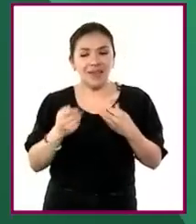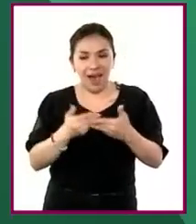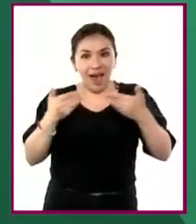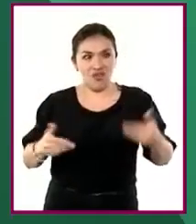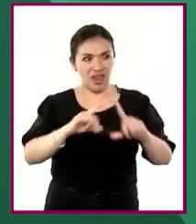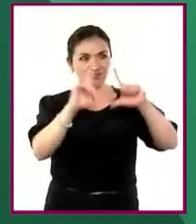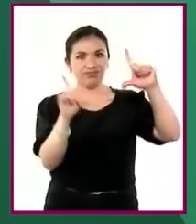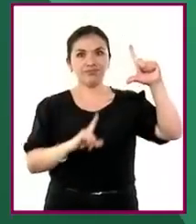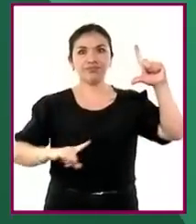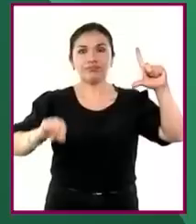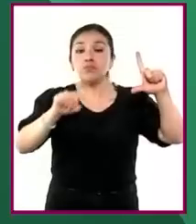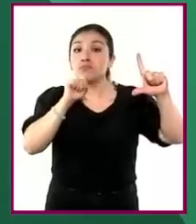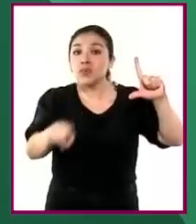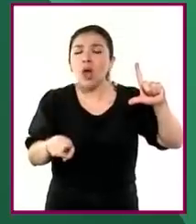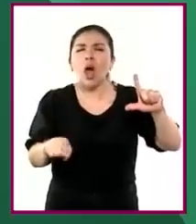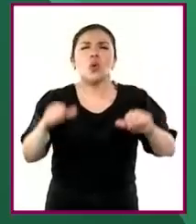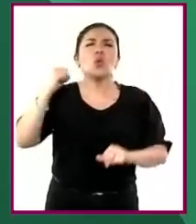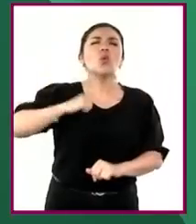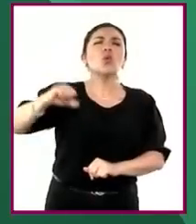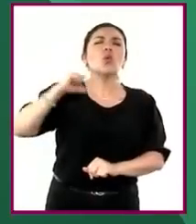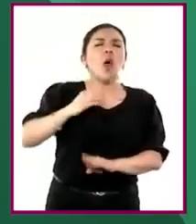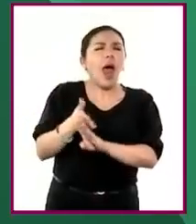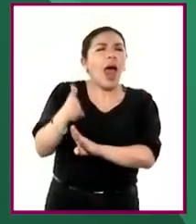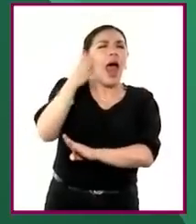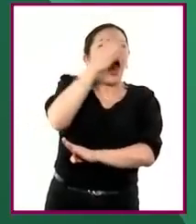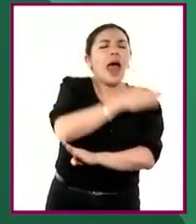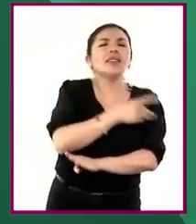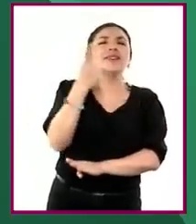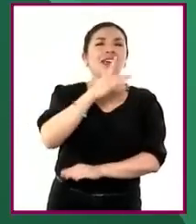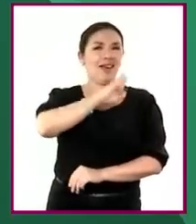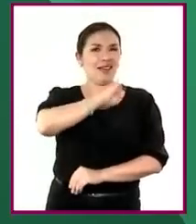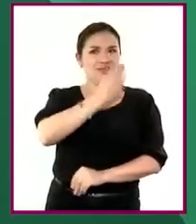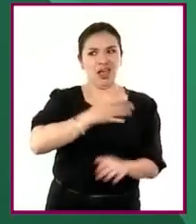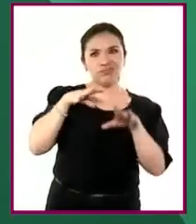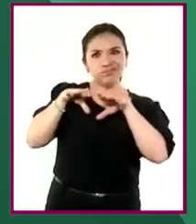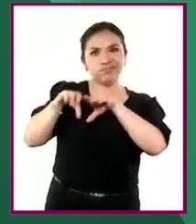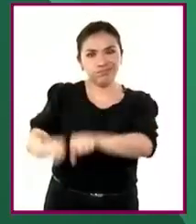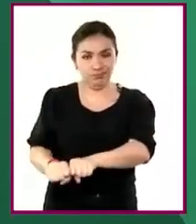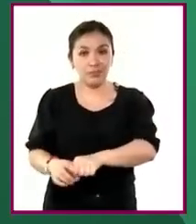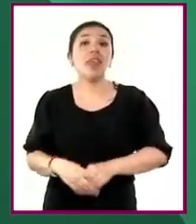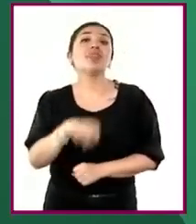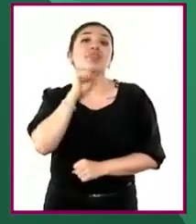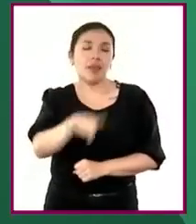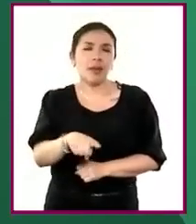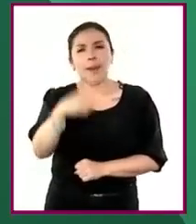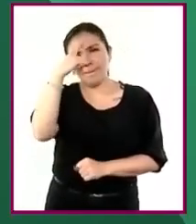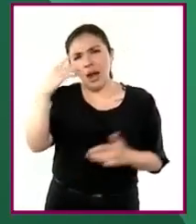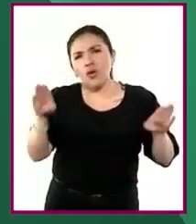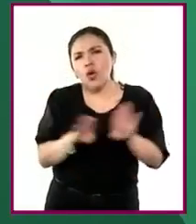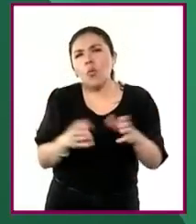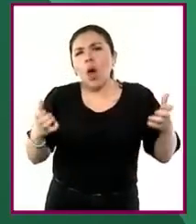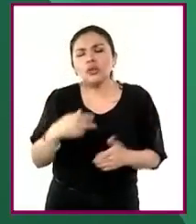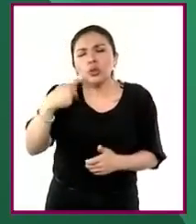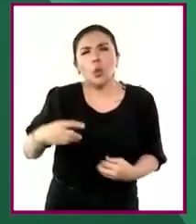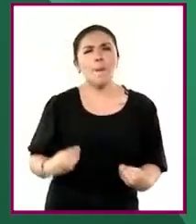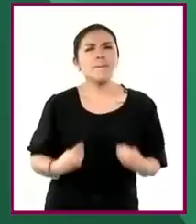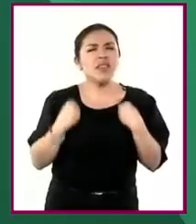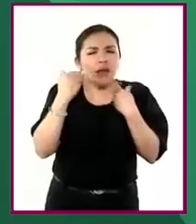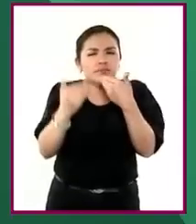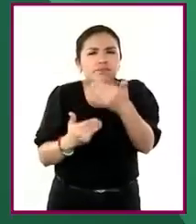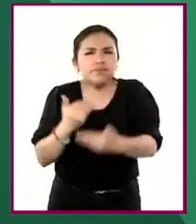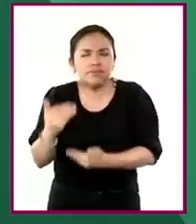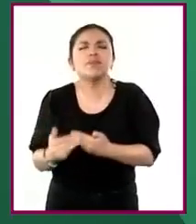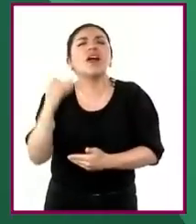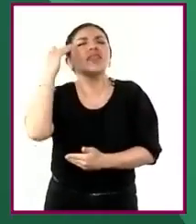territorio nacional antes de la invasión y colonización española, así como de los procesos vividos